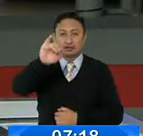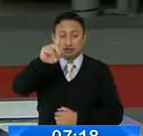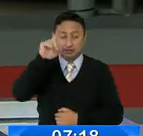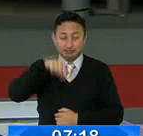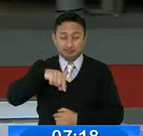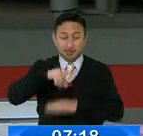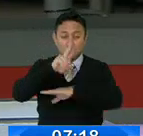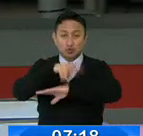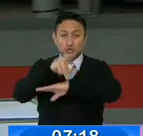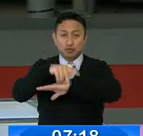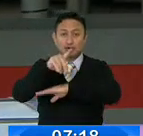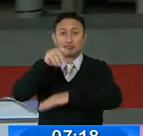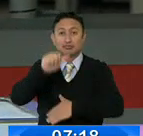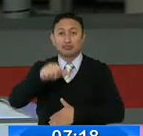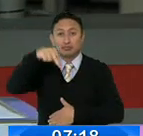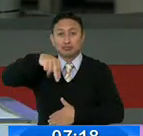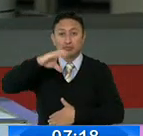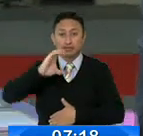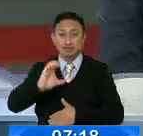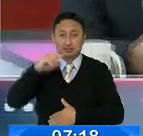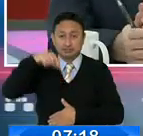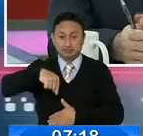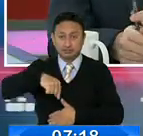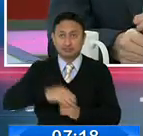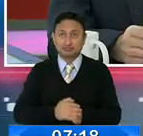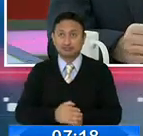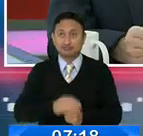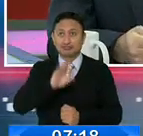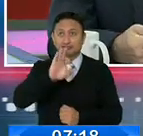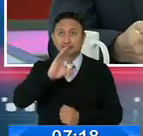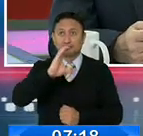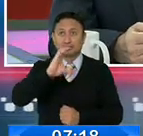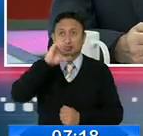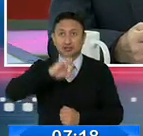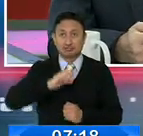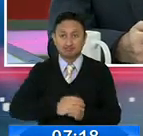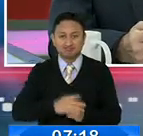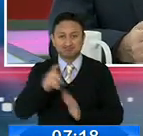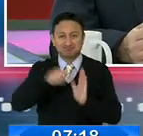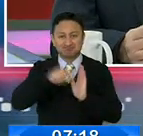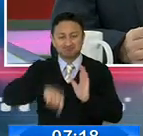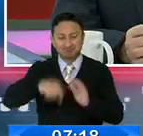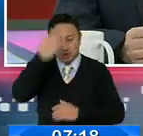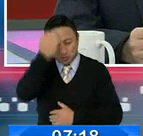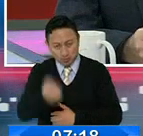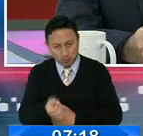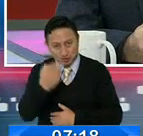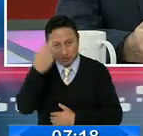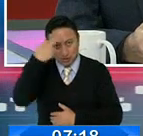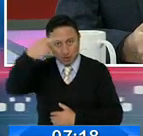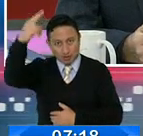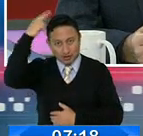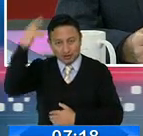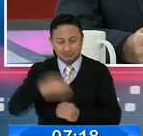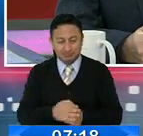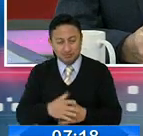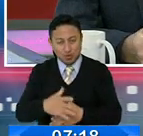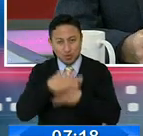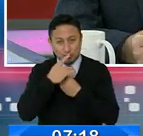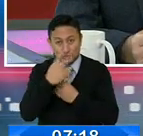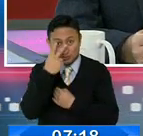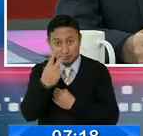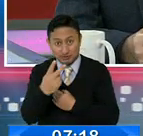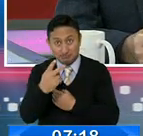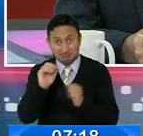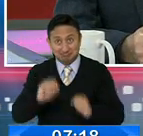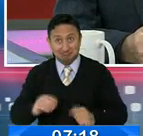metropolitana de control desde el estudio central de Televisentro. Abogada, le saluda Roberto Álvarez Vandemer, un placer verle